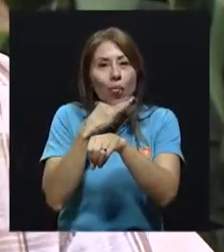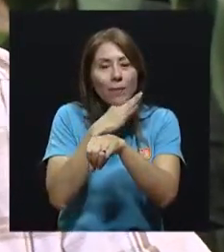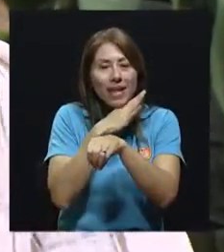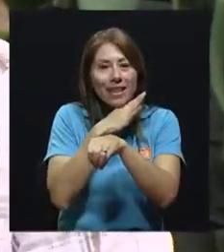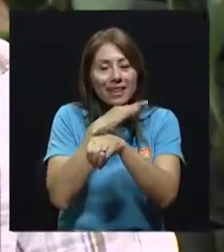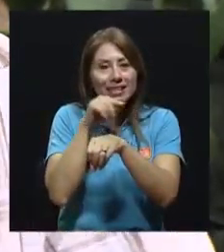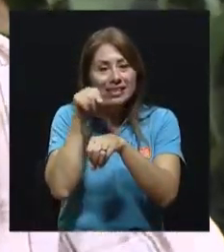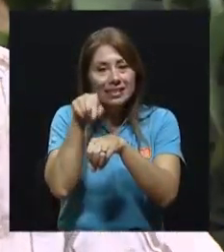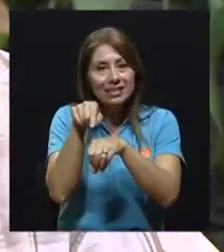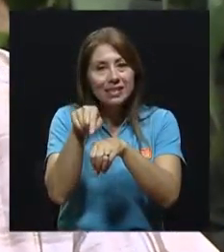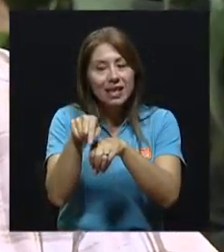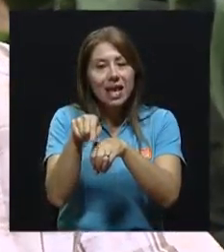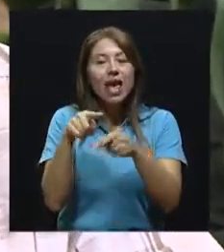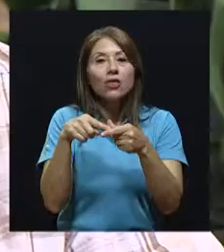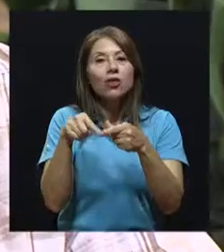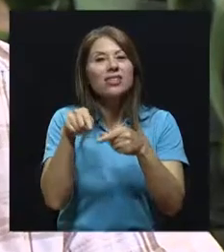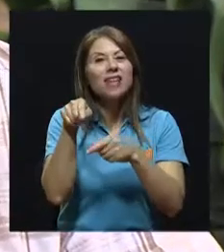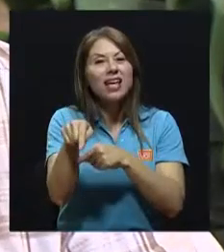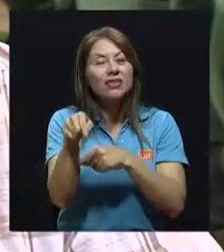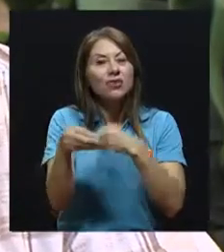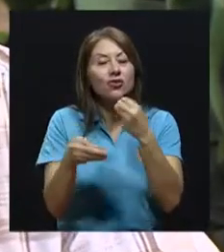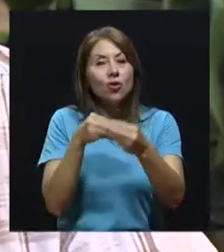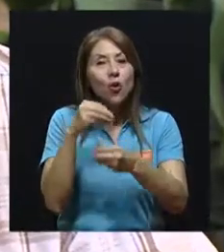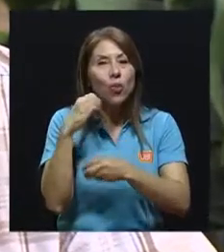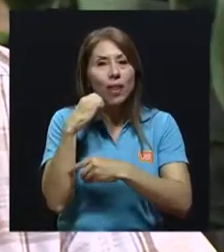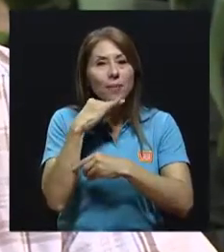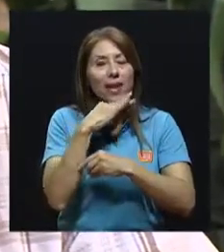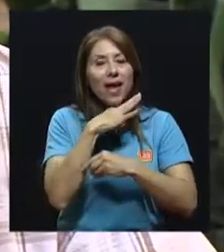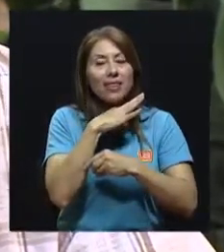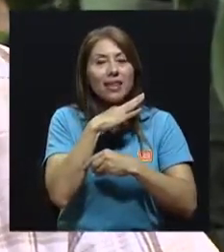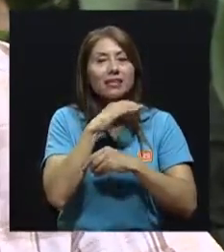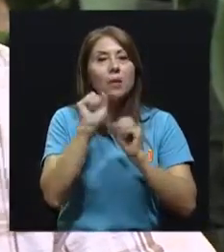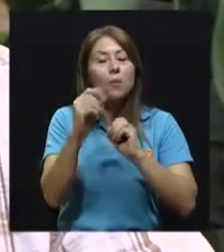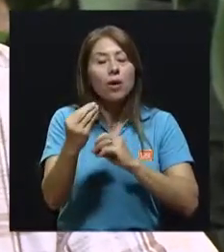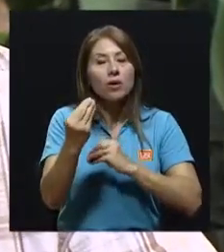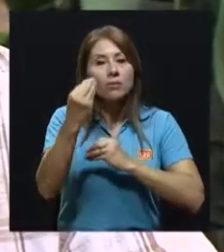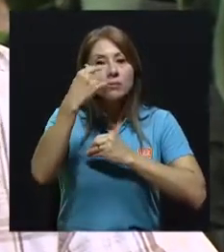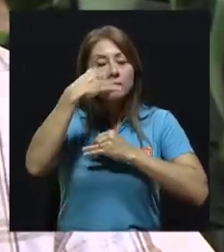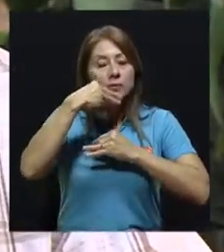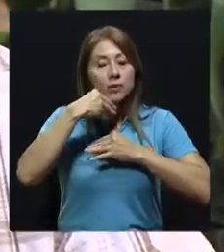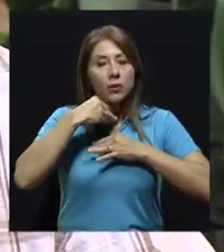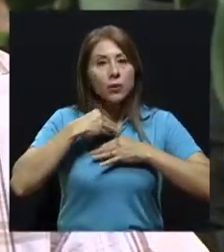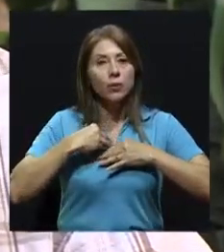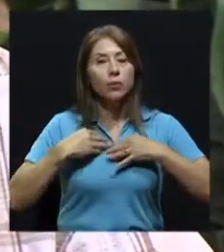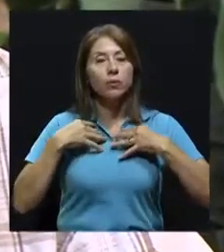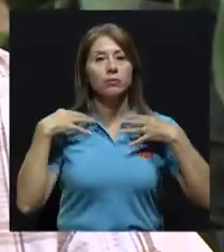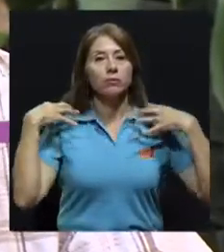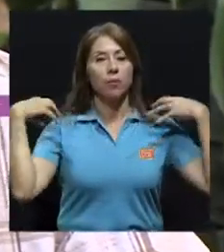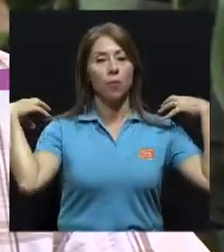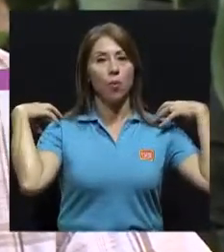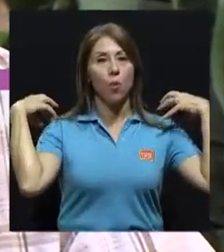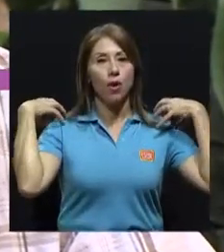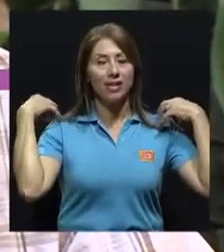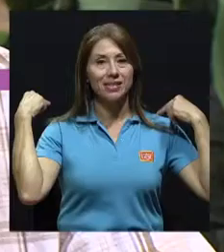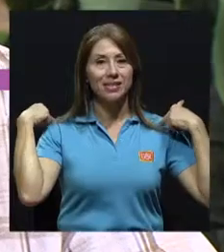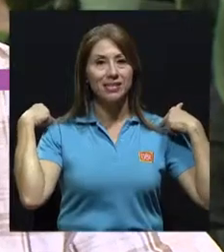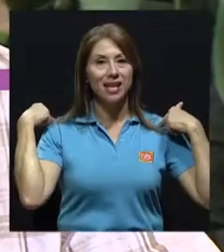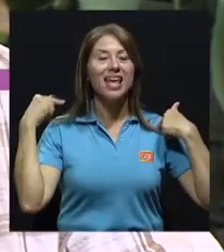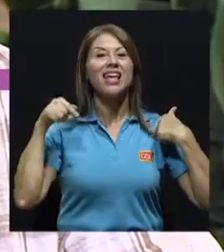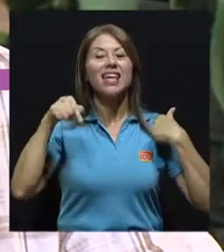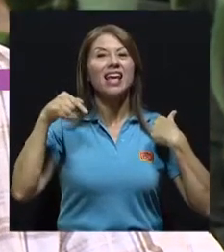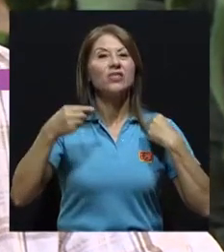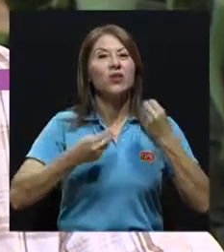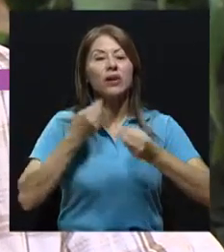ellas, en la superficie o dentro de ellas, y esos contaminantes son arrastrados hasta los pulmones, y esas partículas entran, se depositan,